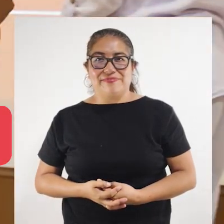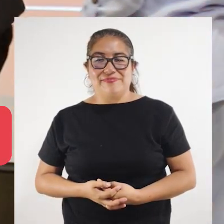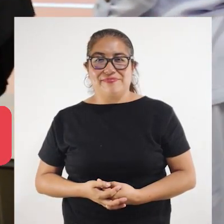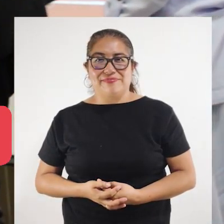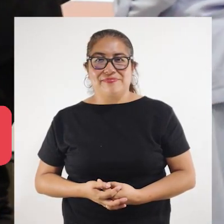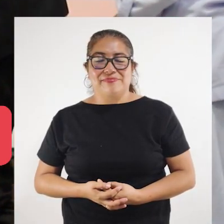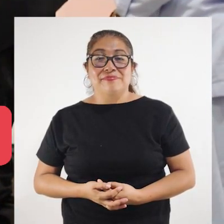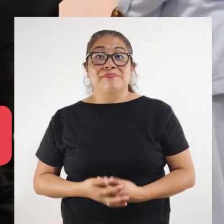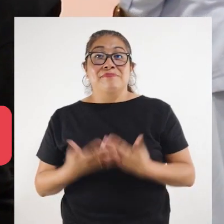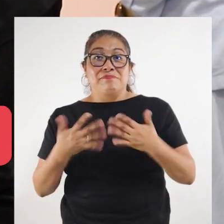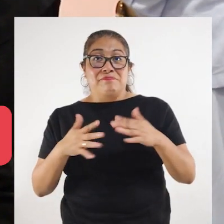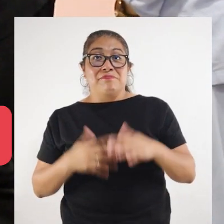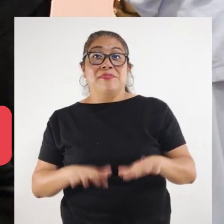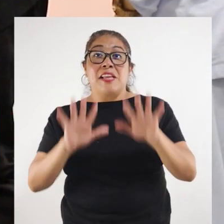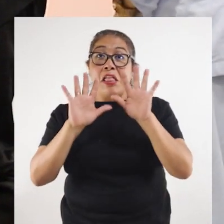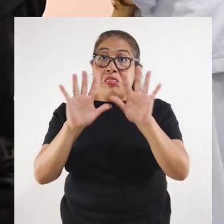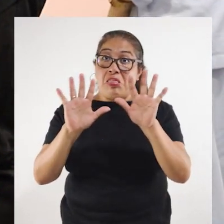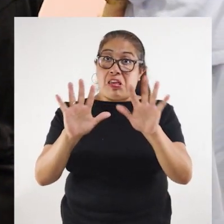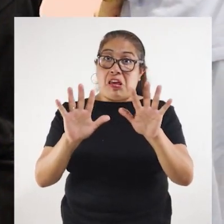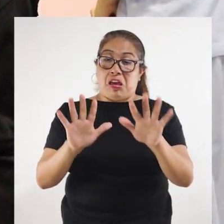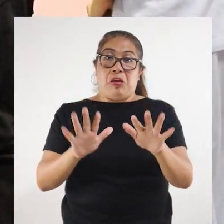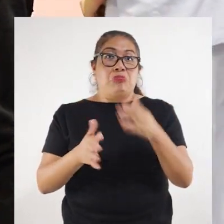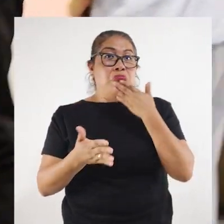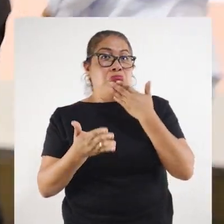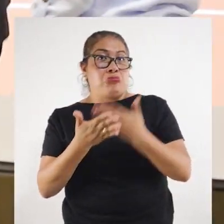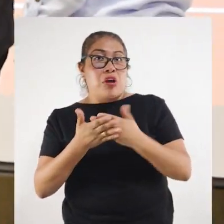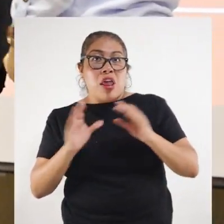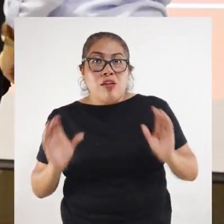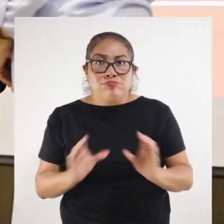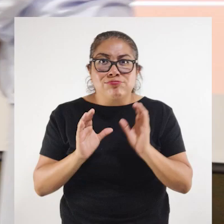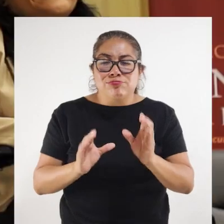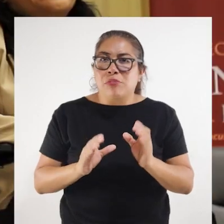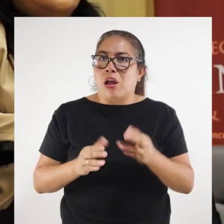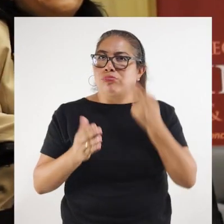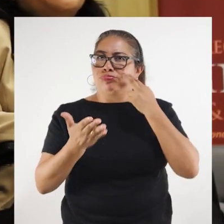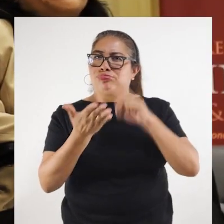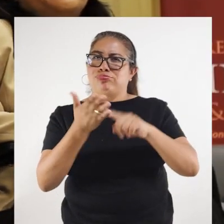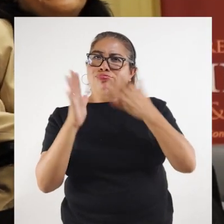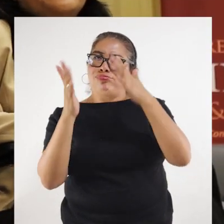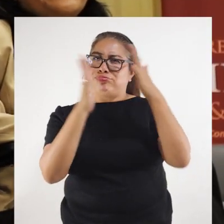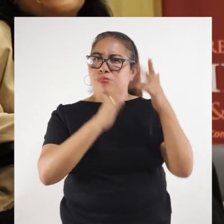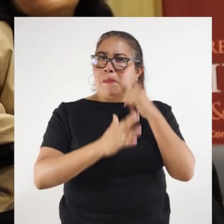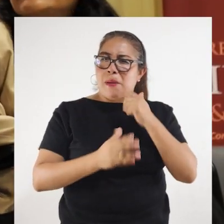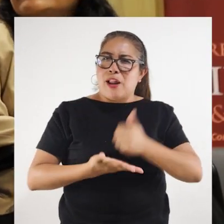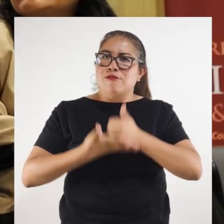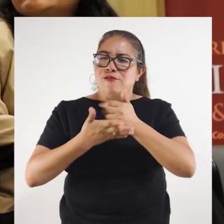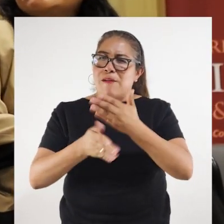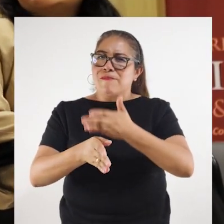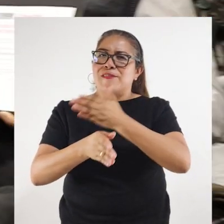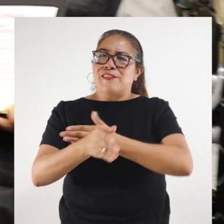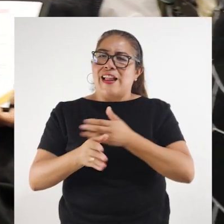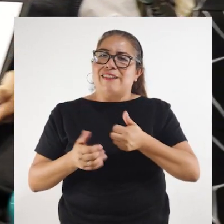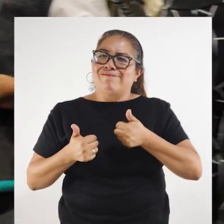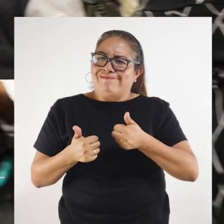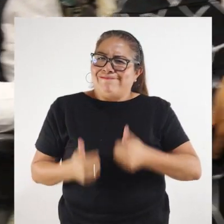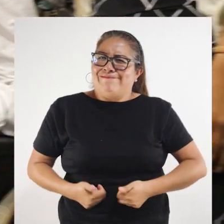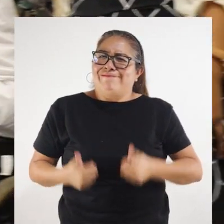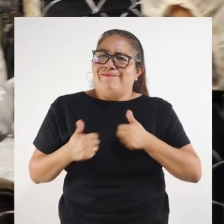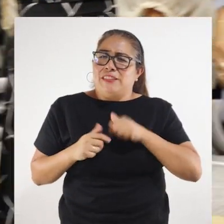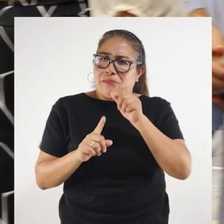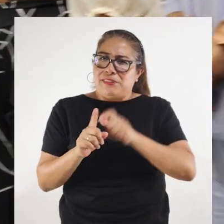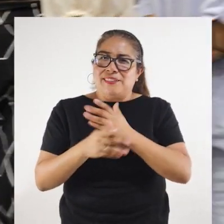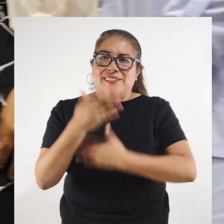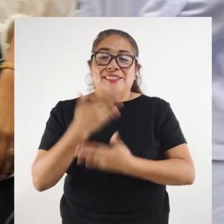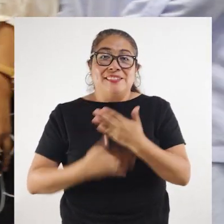Se reconoció 10 buenas prácticas que buscan mejorar la calidad de vida de las personas con discapacidad, las